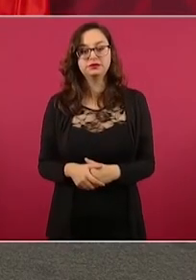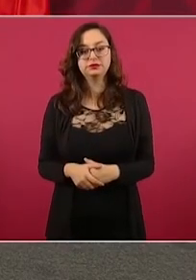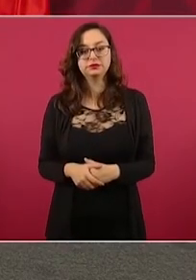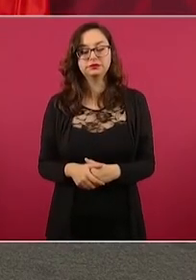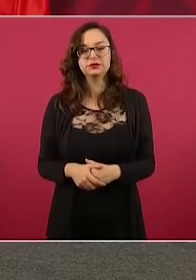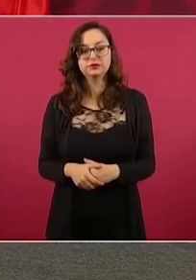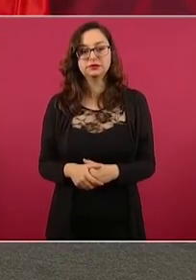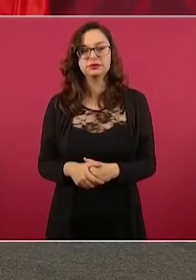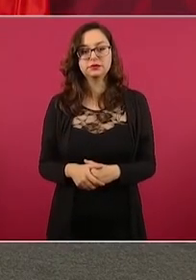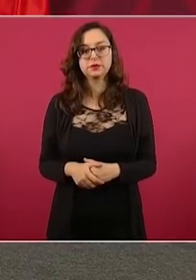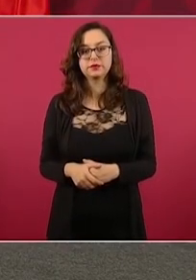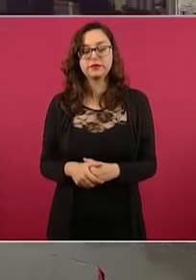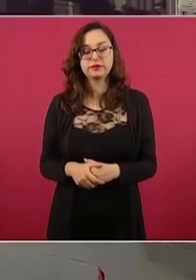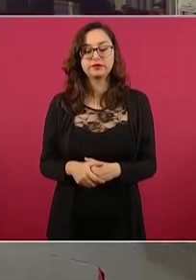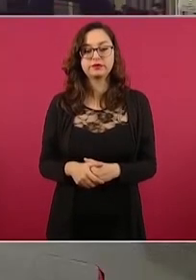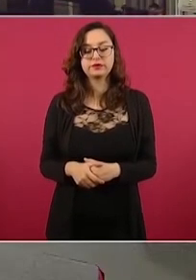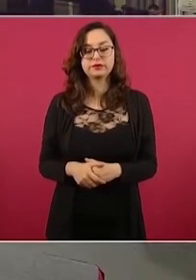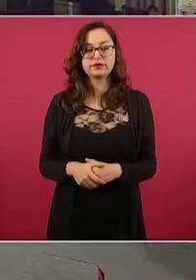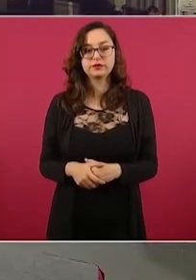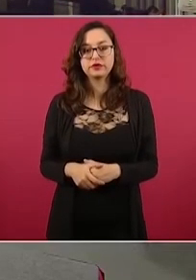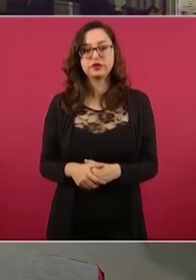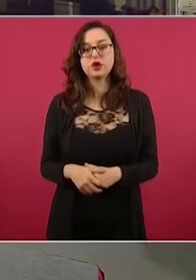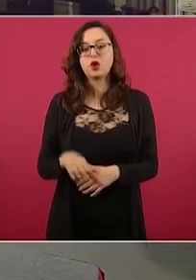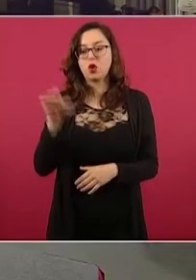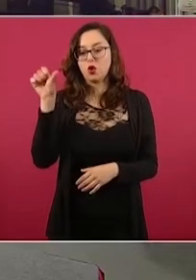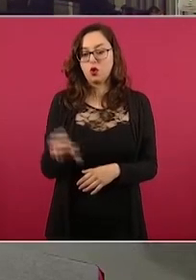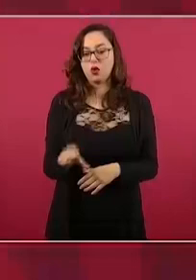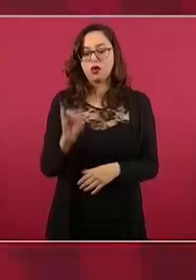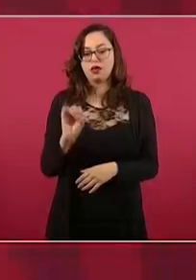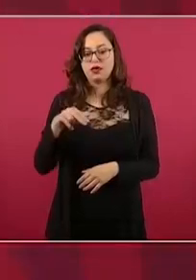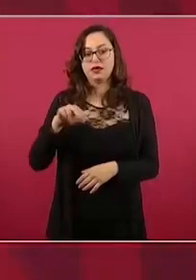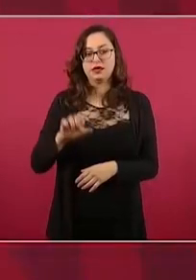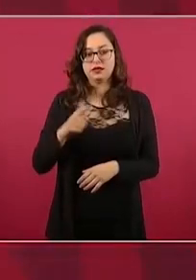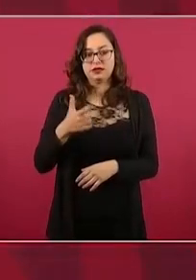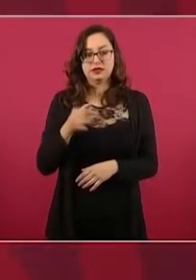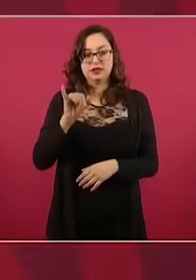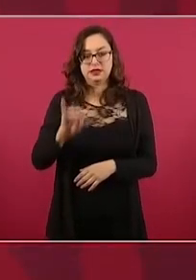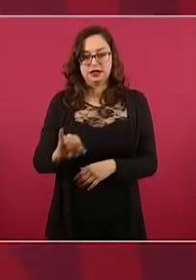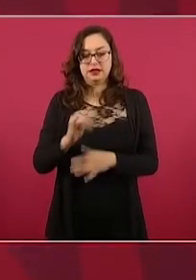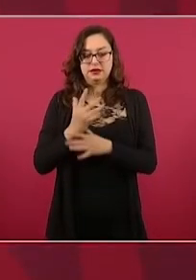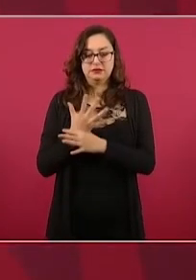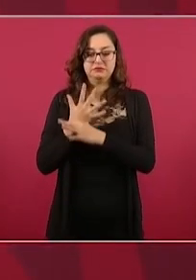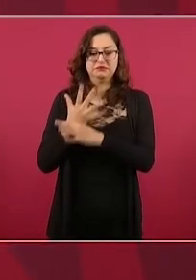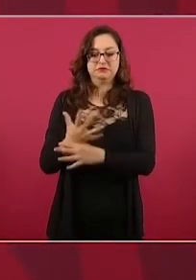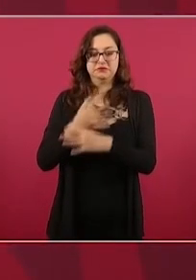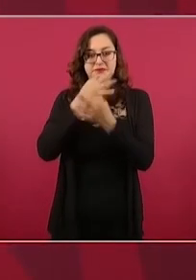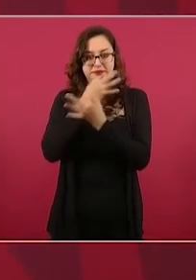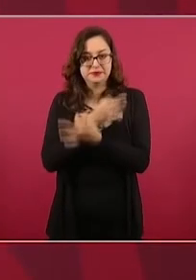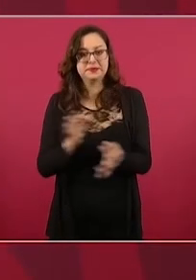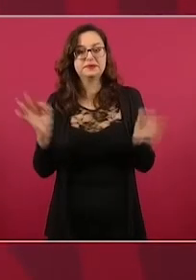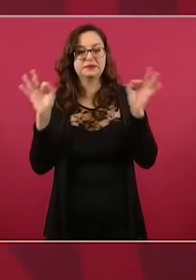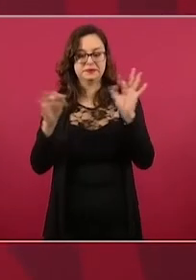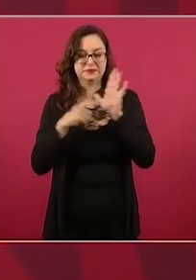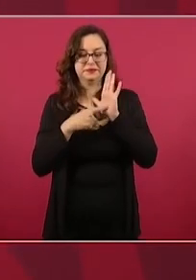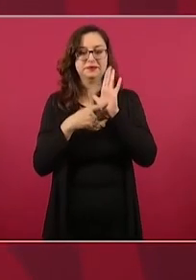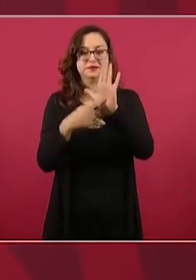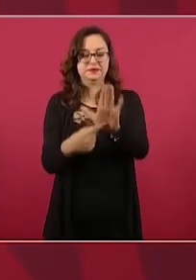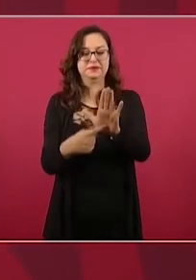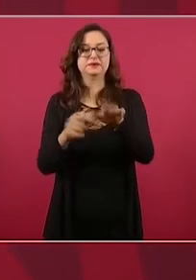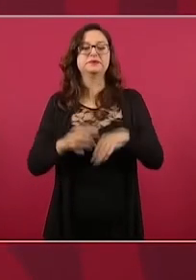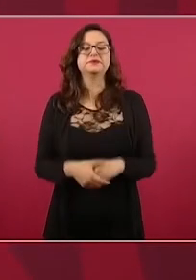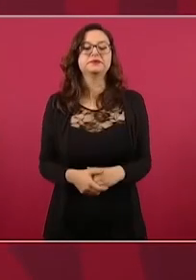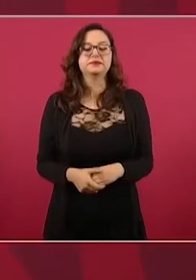dieron a conocer los datos el INEGI eso sí lo voy a decir antes de irme este para